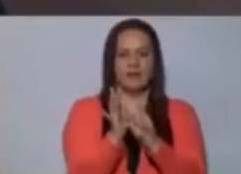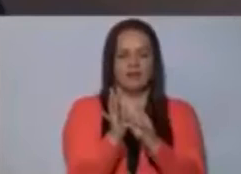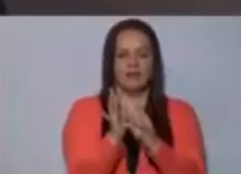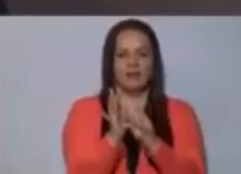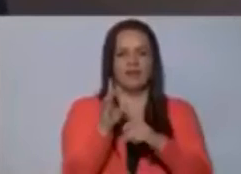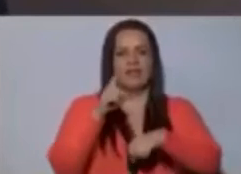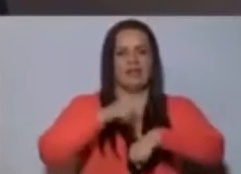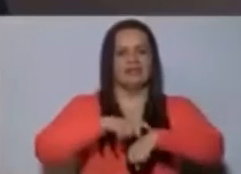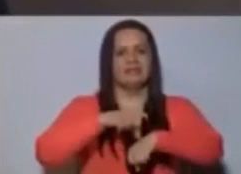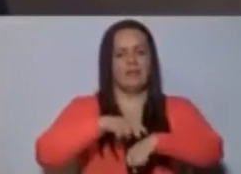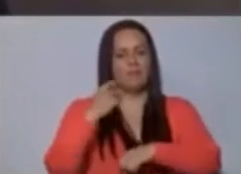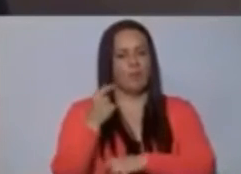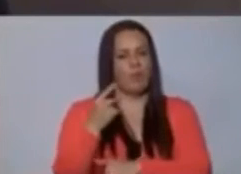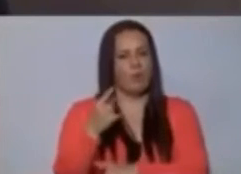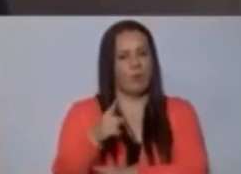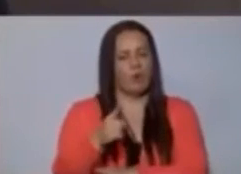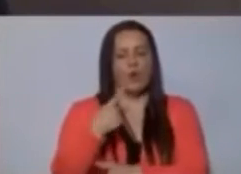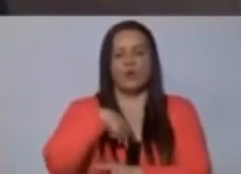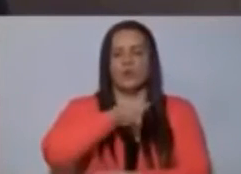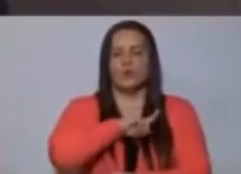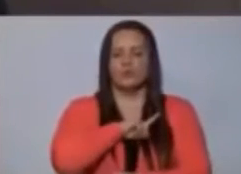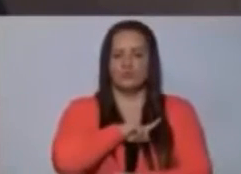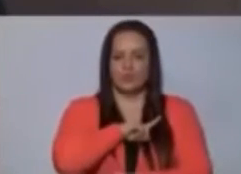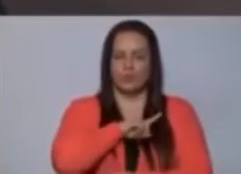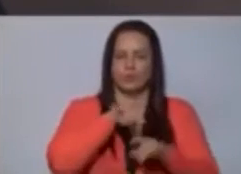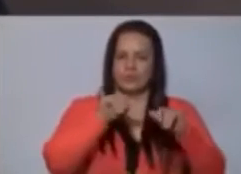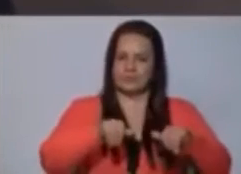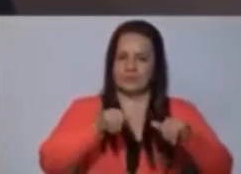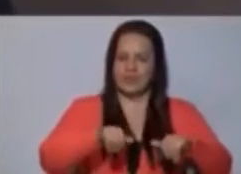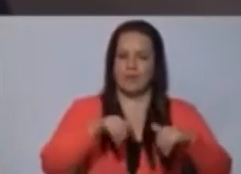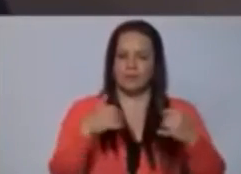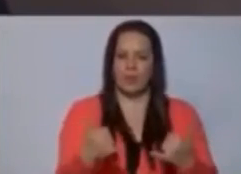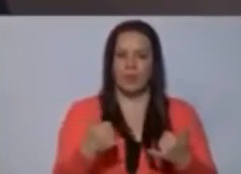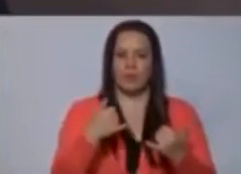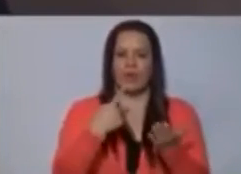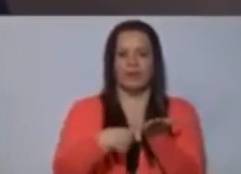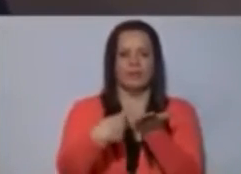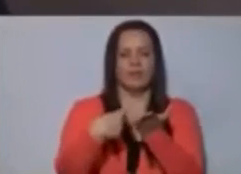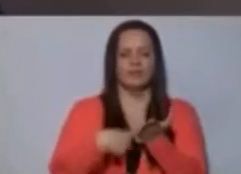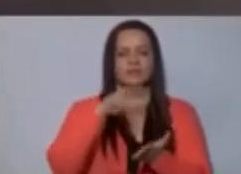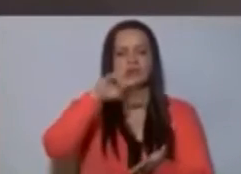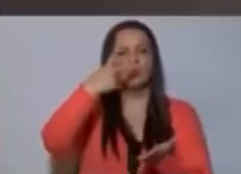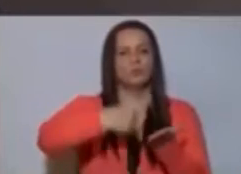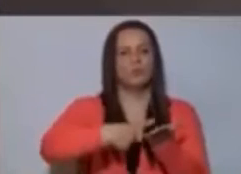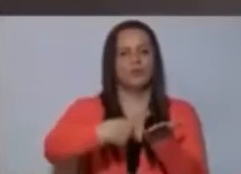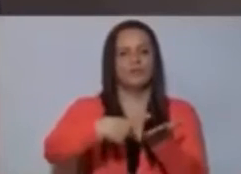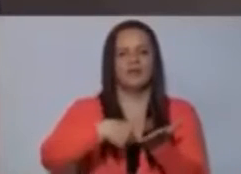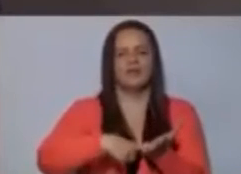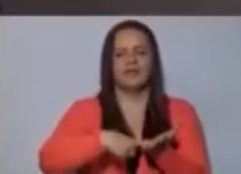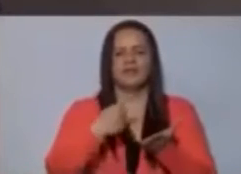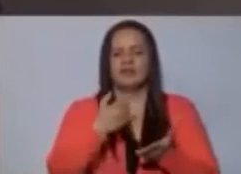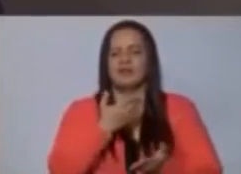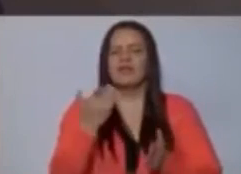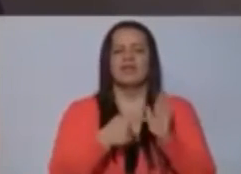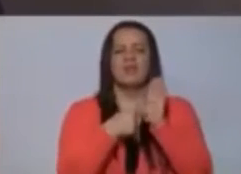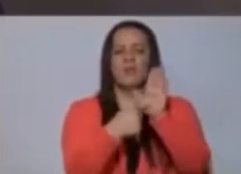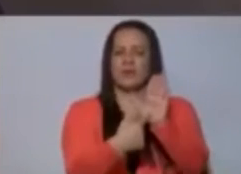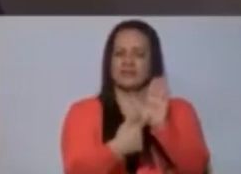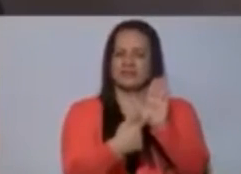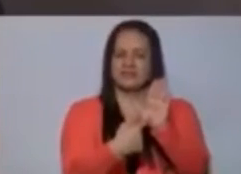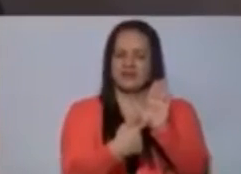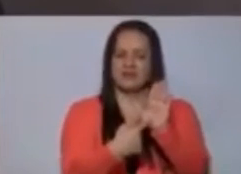En tiempo récord estamos debatiendo el segundo debate. Esto lo que demuestra es una